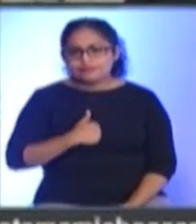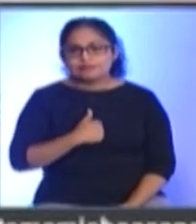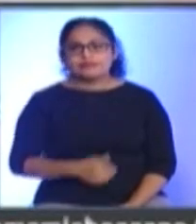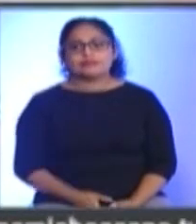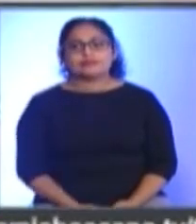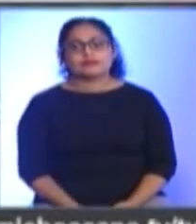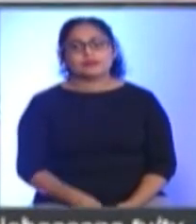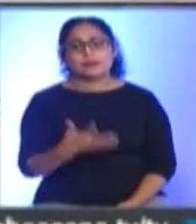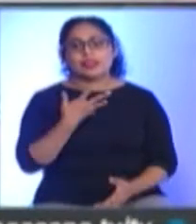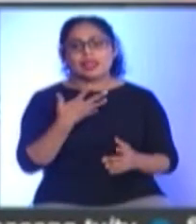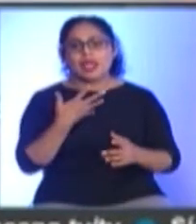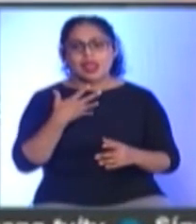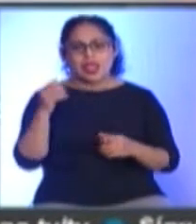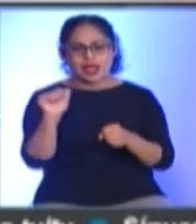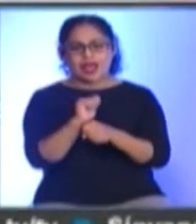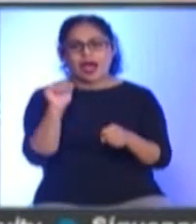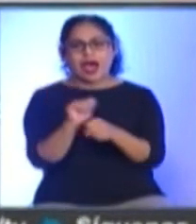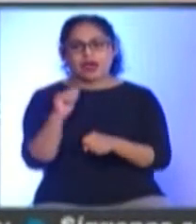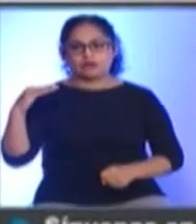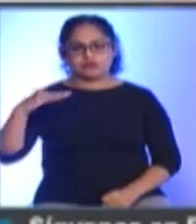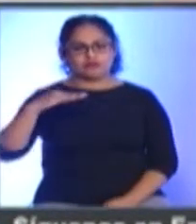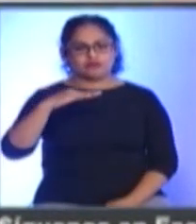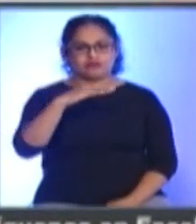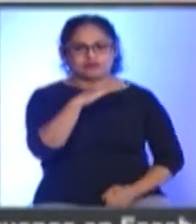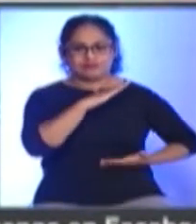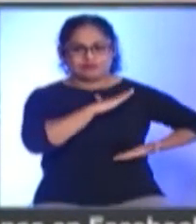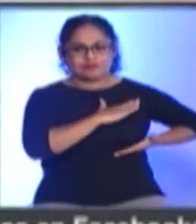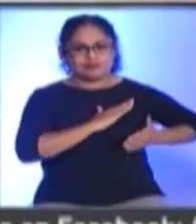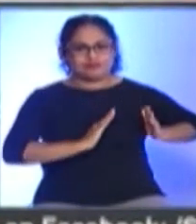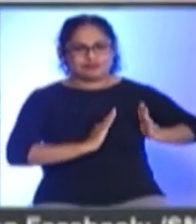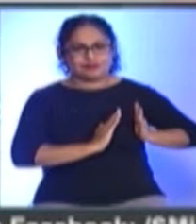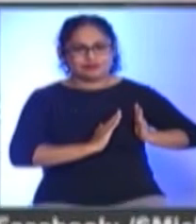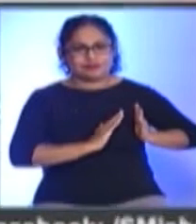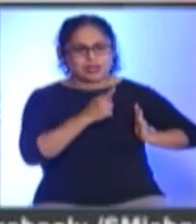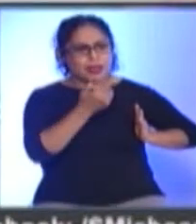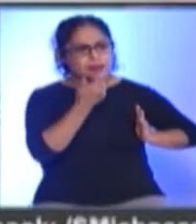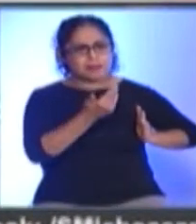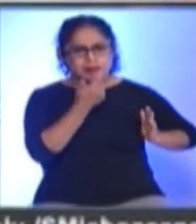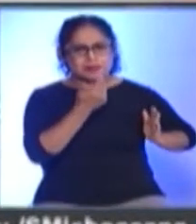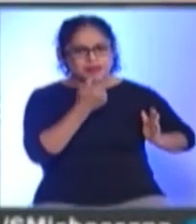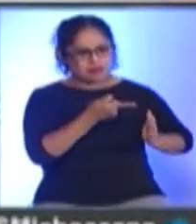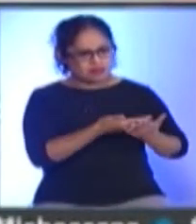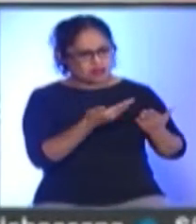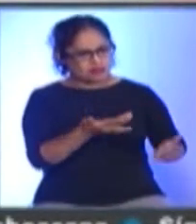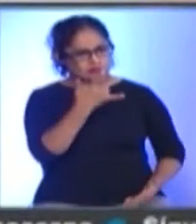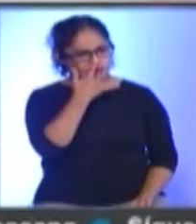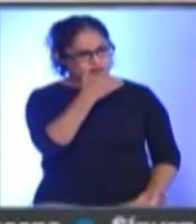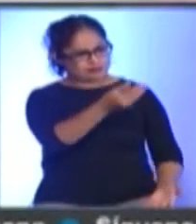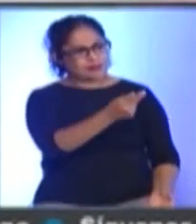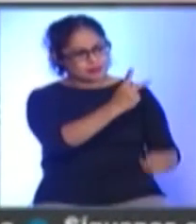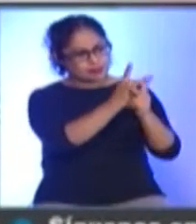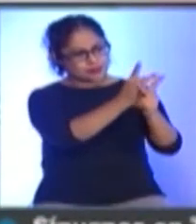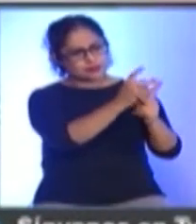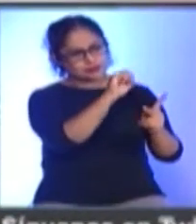móvil en uso y en perfectas condiciones Y nos lo han entregado descompuesto